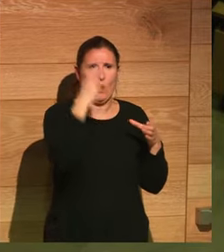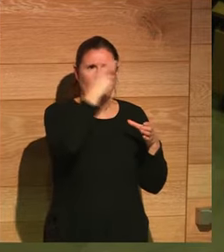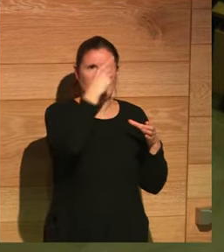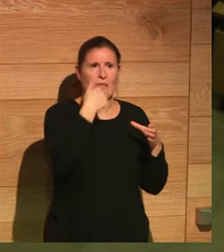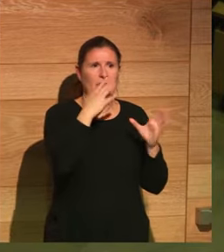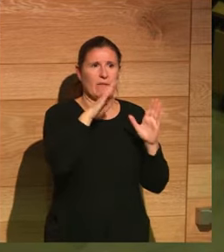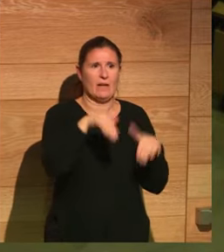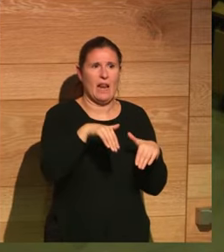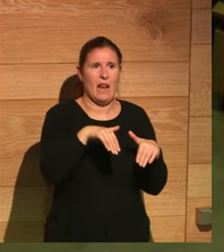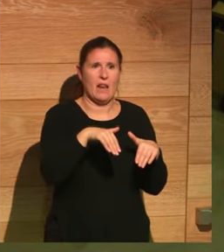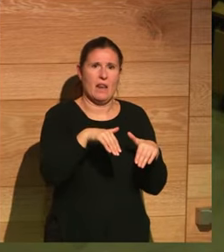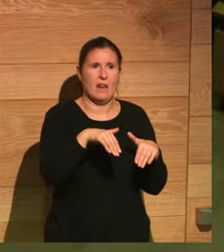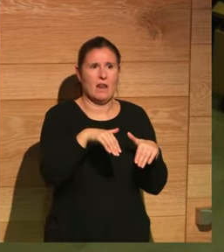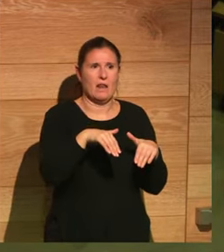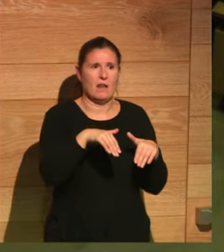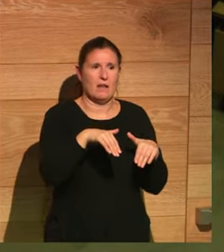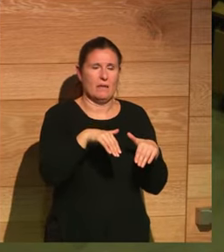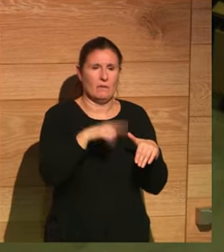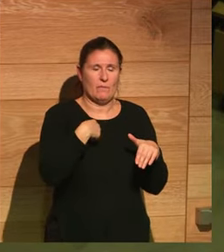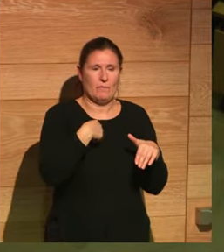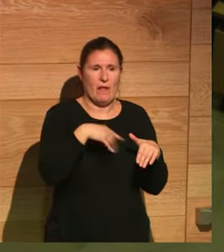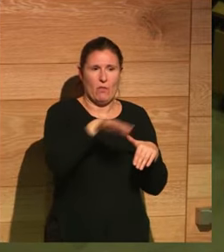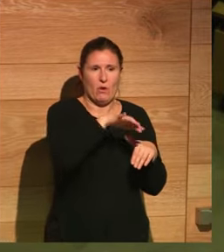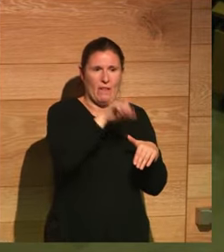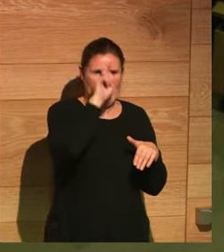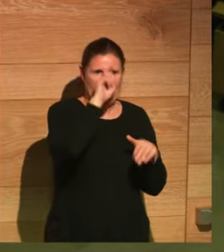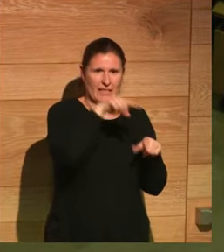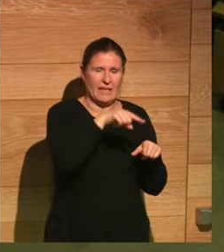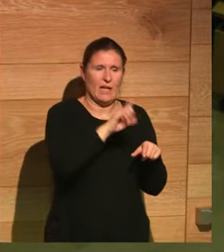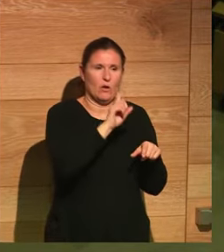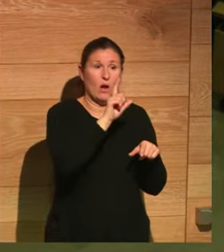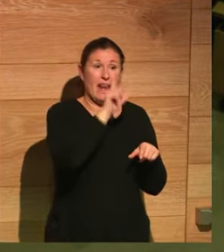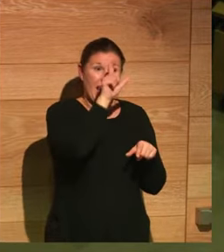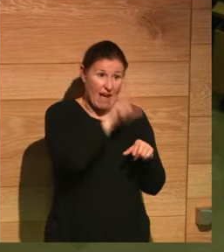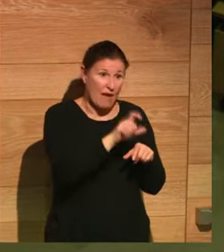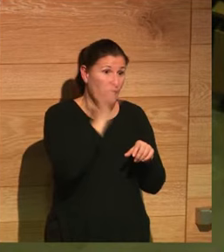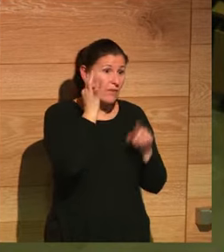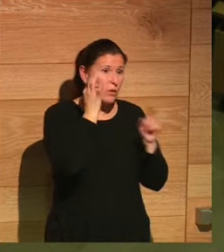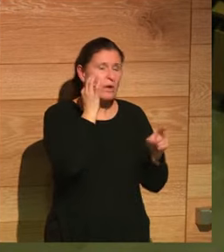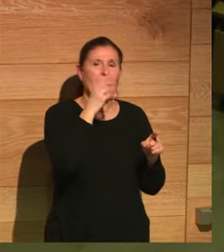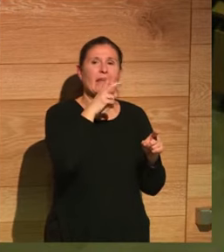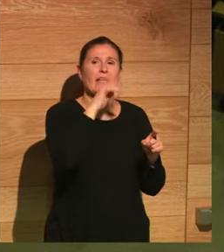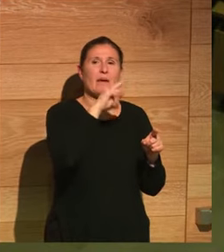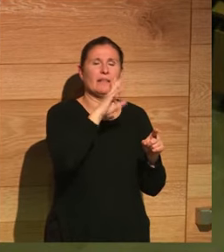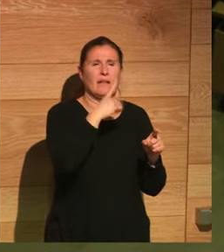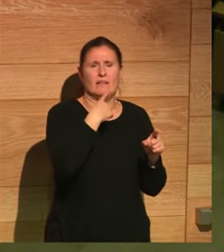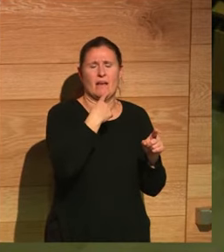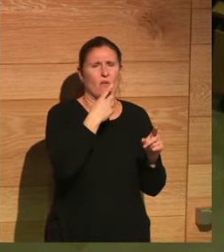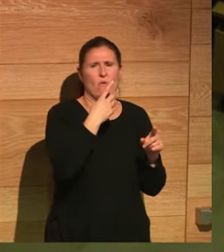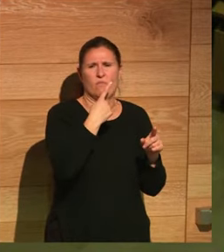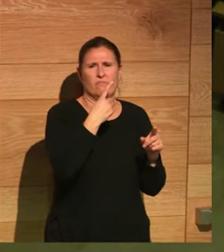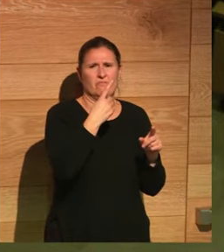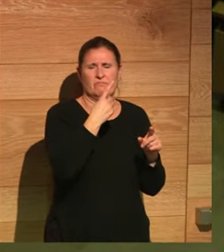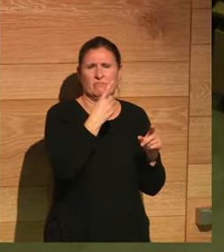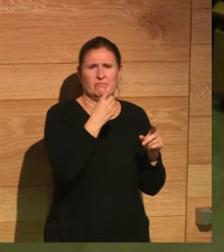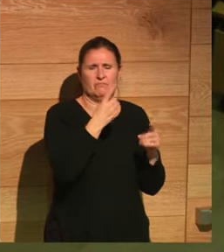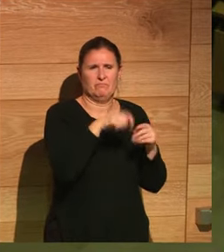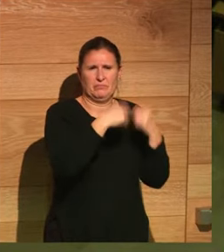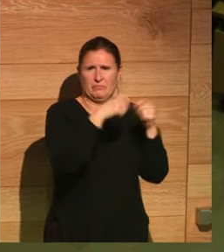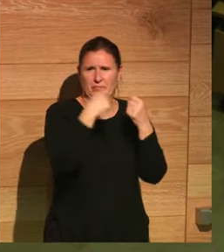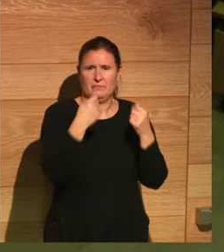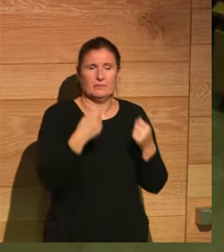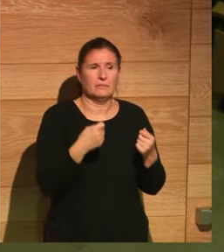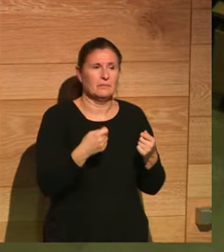terminaron prácticamente con la Alejandría y con la figura de Hipatia eso es una cosa aquí hay dos cosas